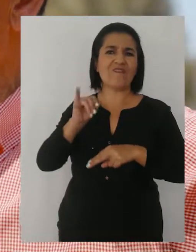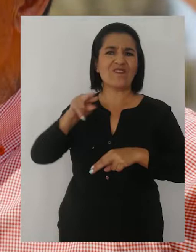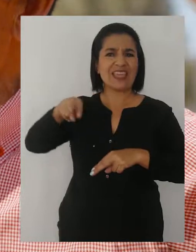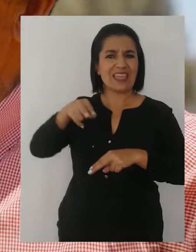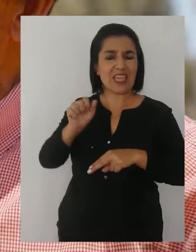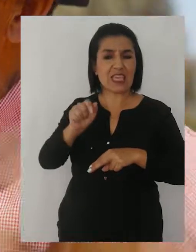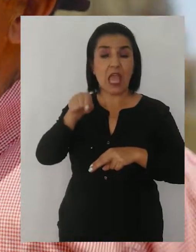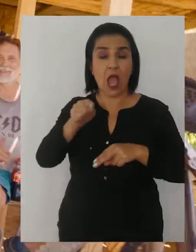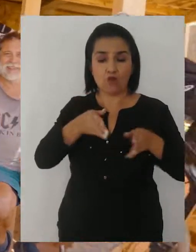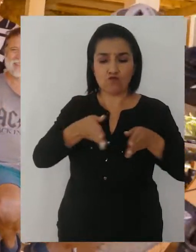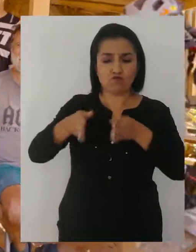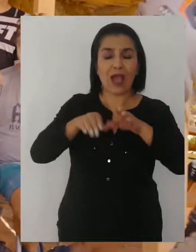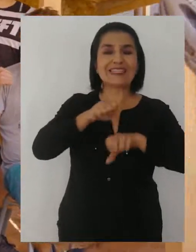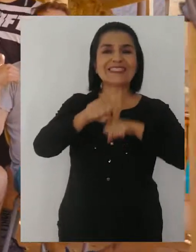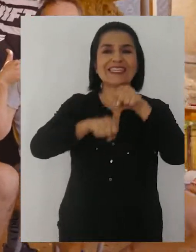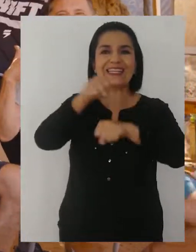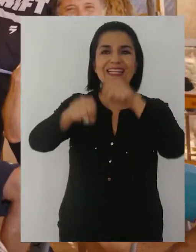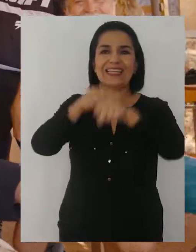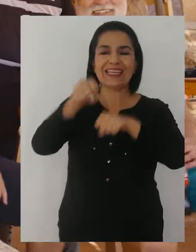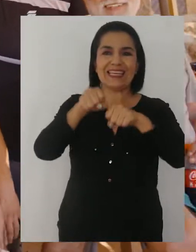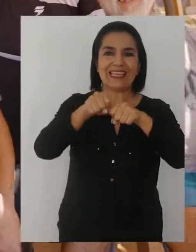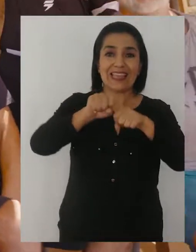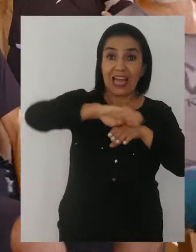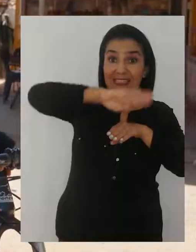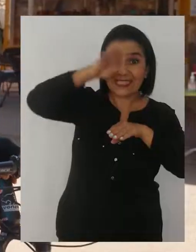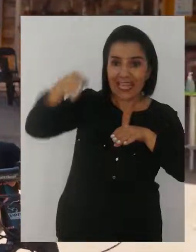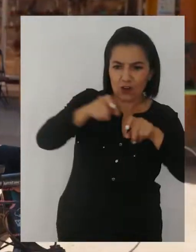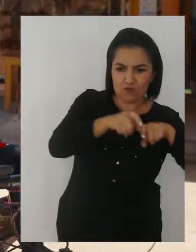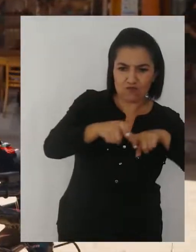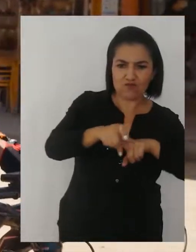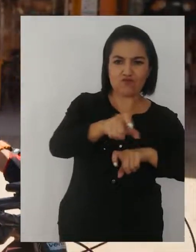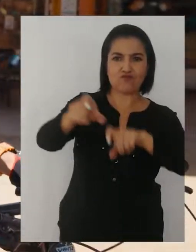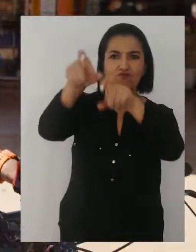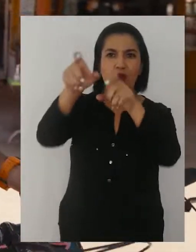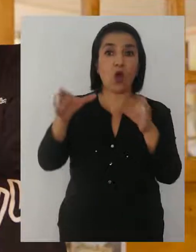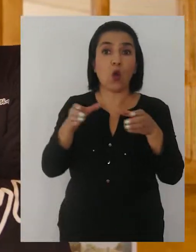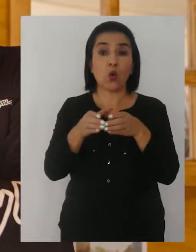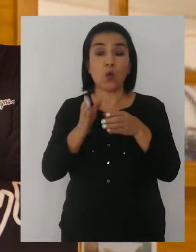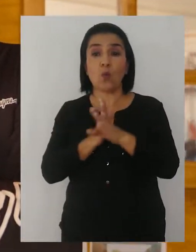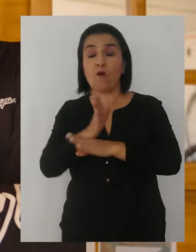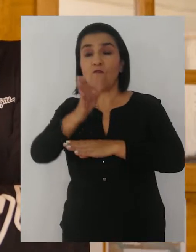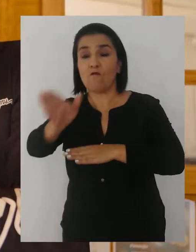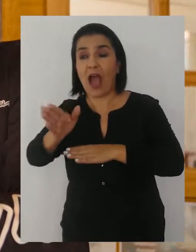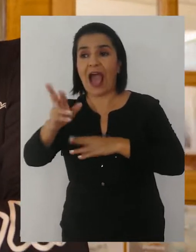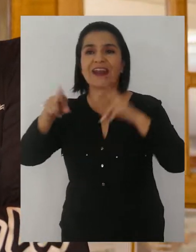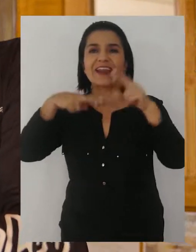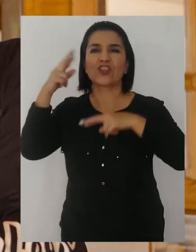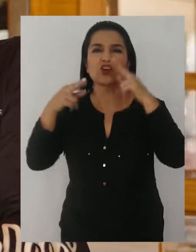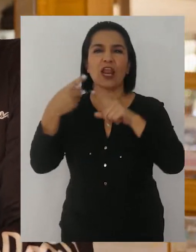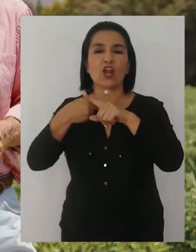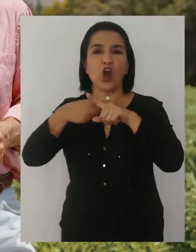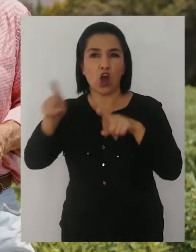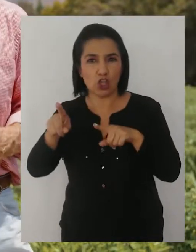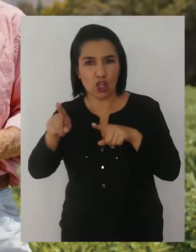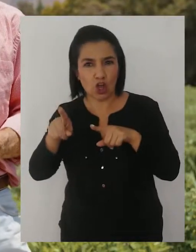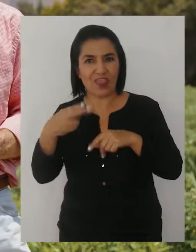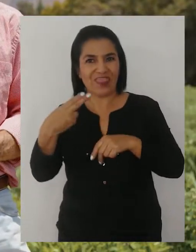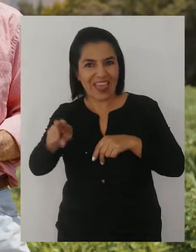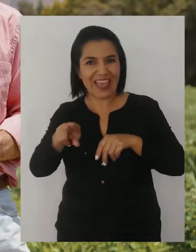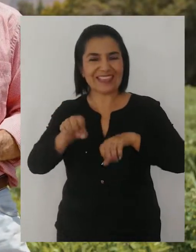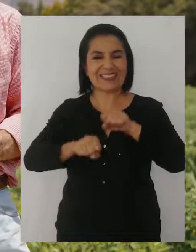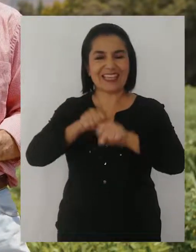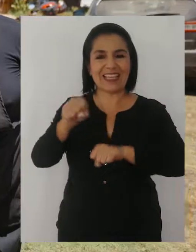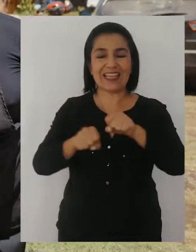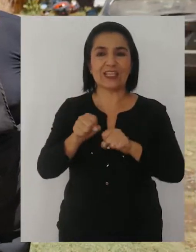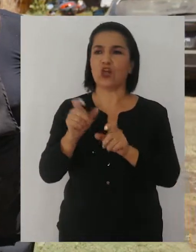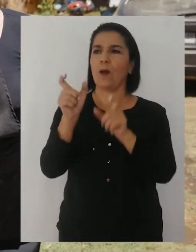llegan hasta las cimas del cerro. Es un grupo que viene y ellos van a la pica del ciclista que se llama otro negocio que hay. La gente, es